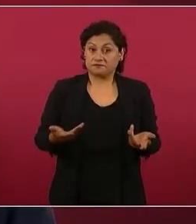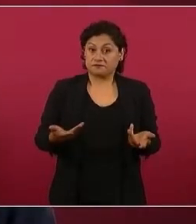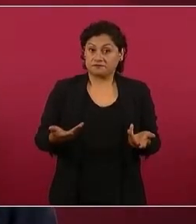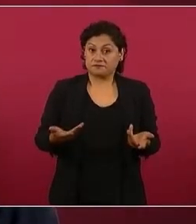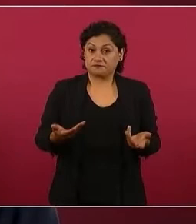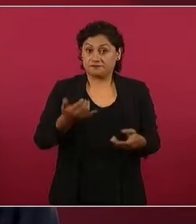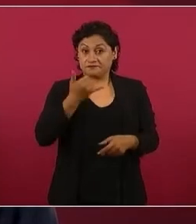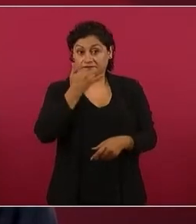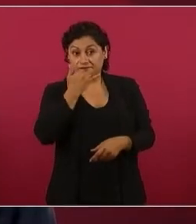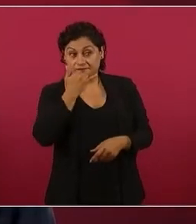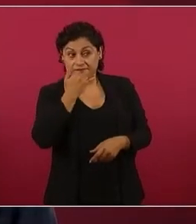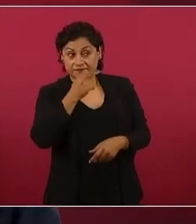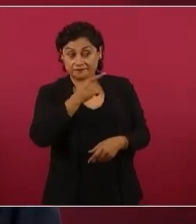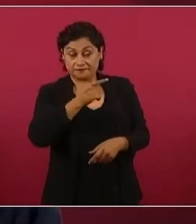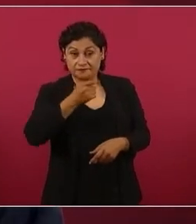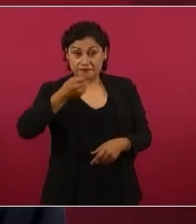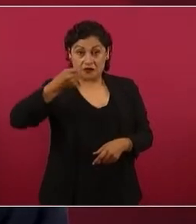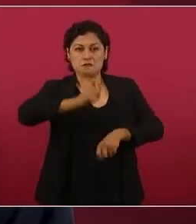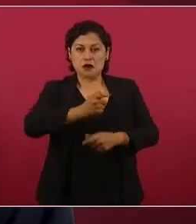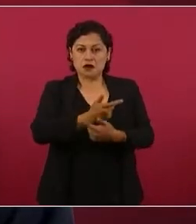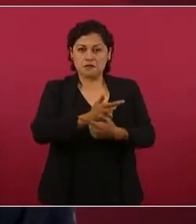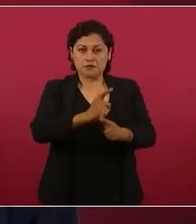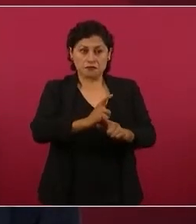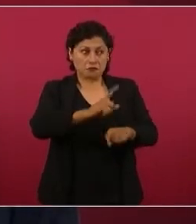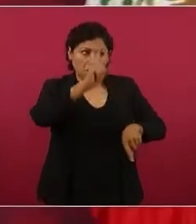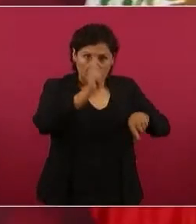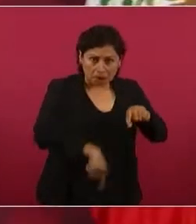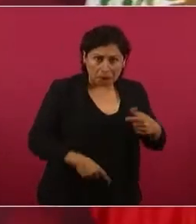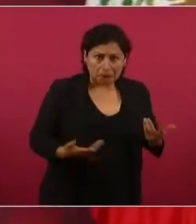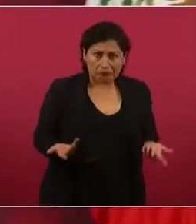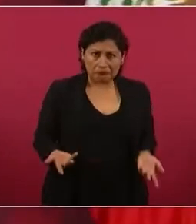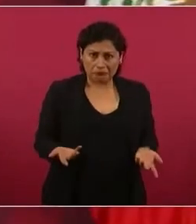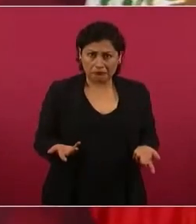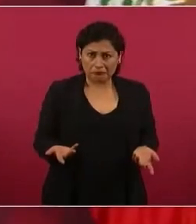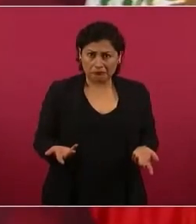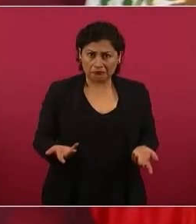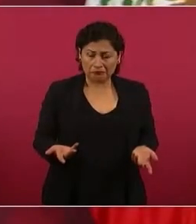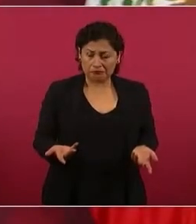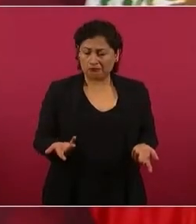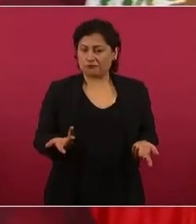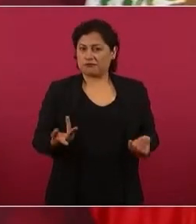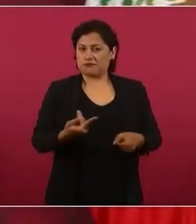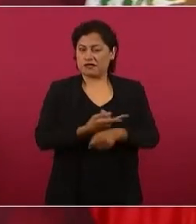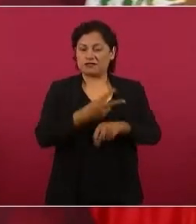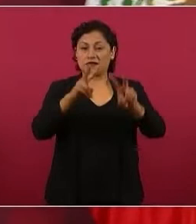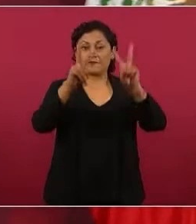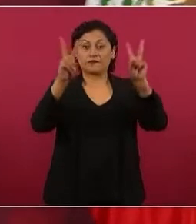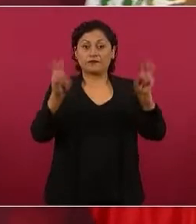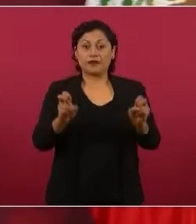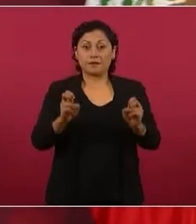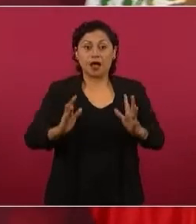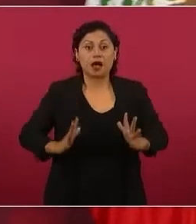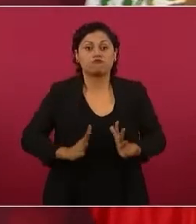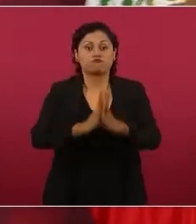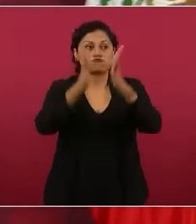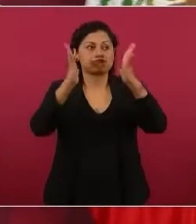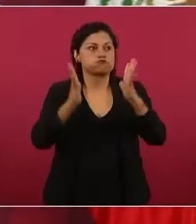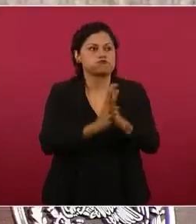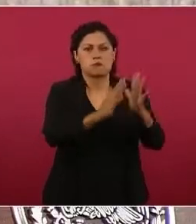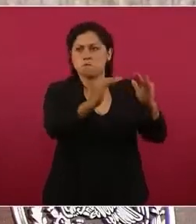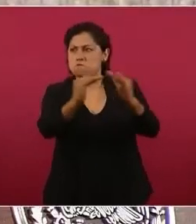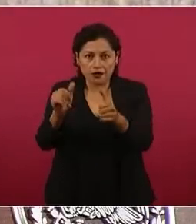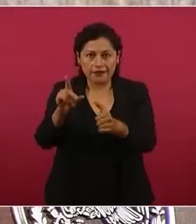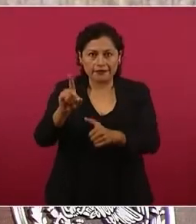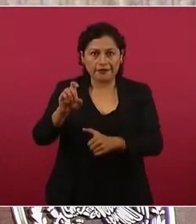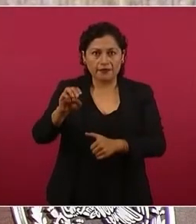libertad de Nueva York, vamos a seguir hablando de democracia, vamos a seguir hablando